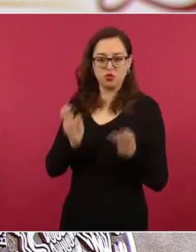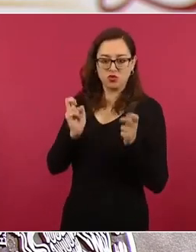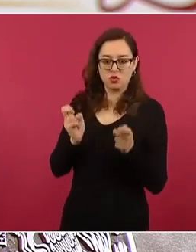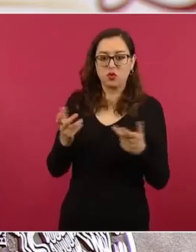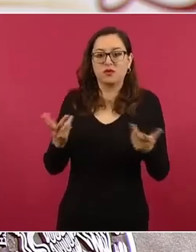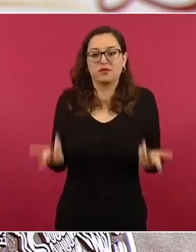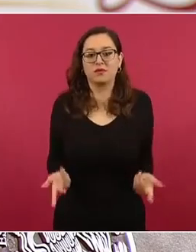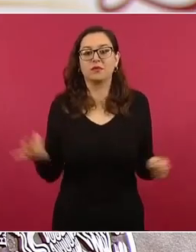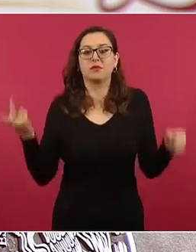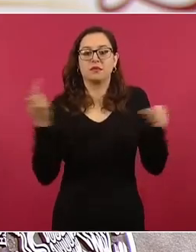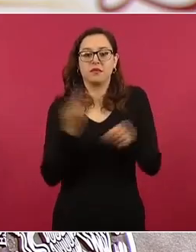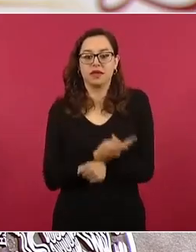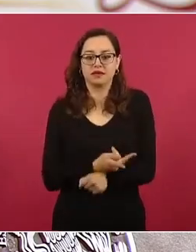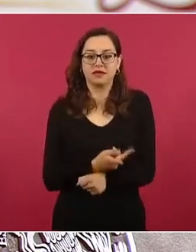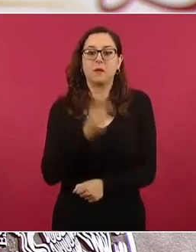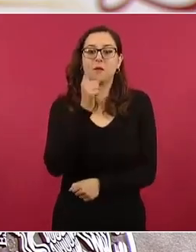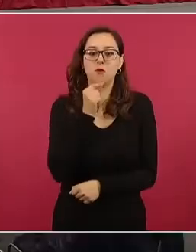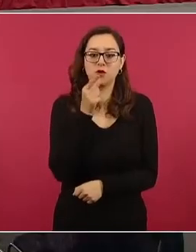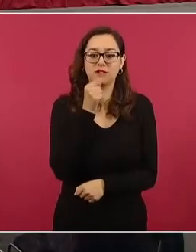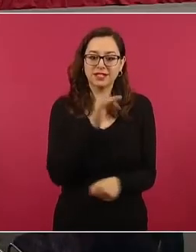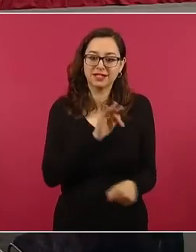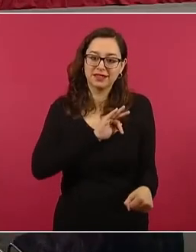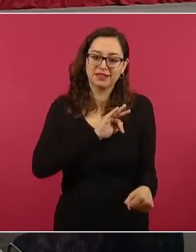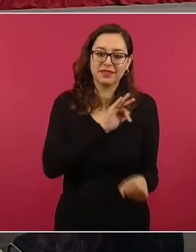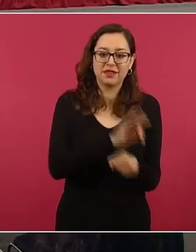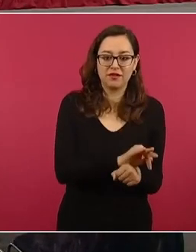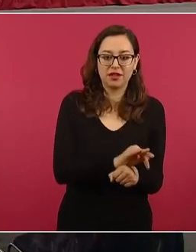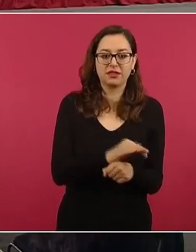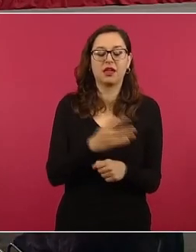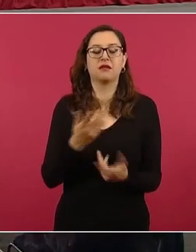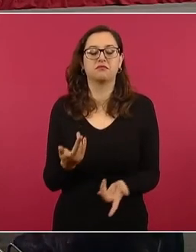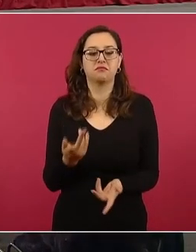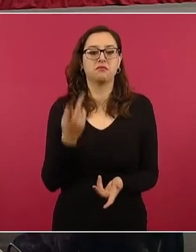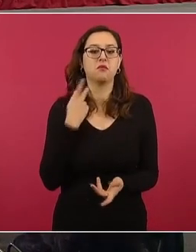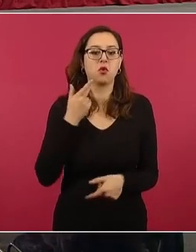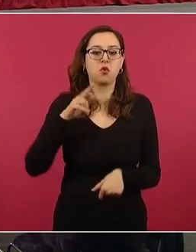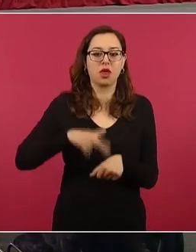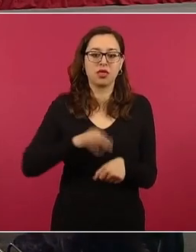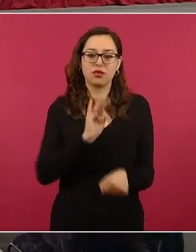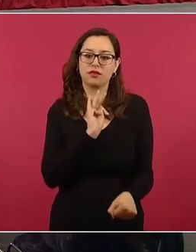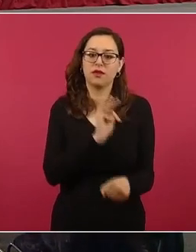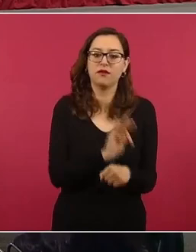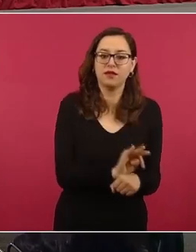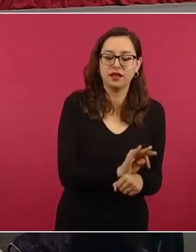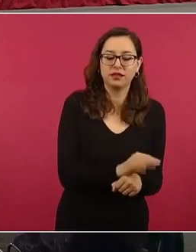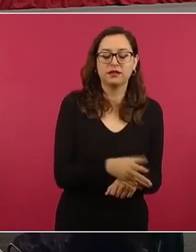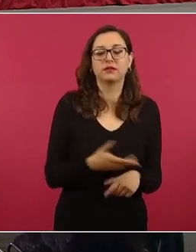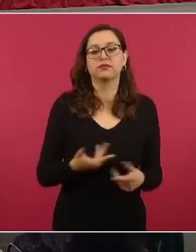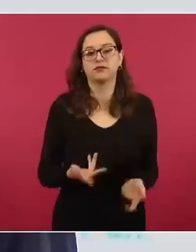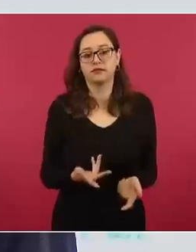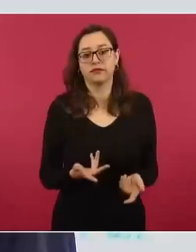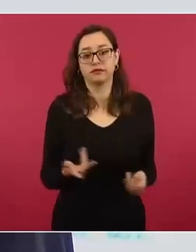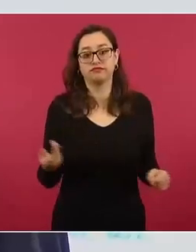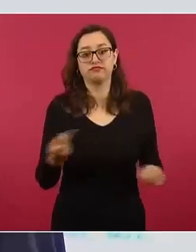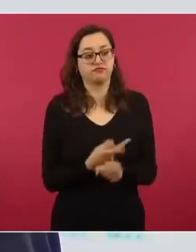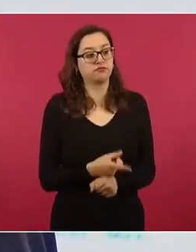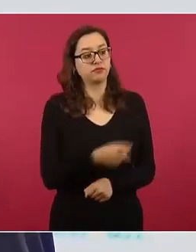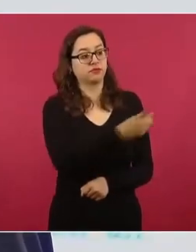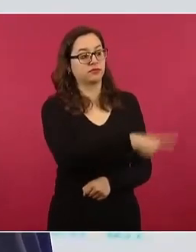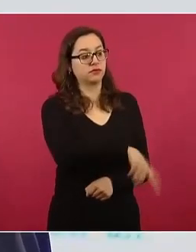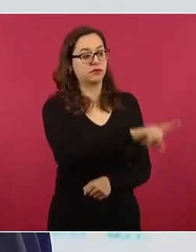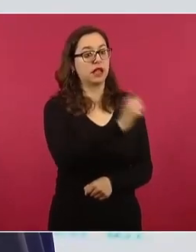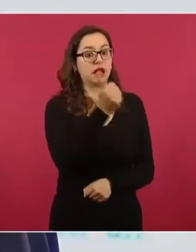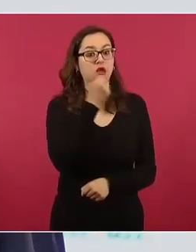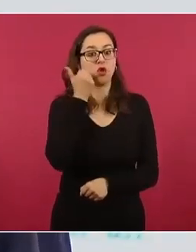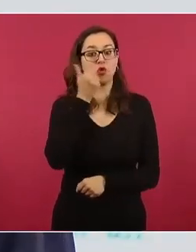la protección de autoridades, particularmente de la Procuraduría. Y el hecho de la presencia de los estudiantes